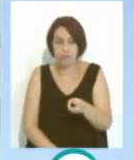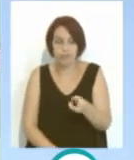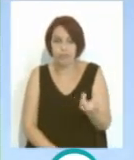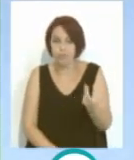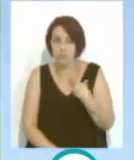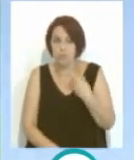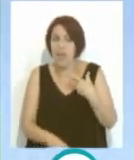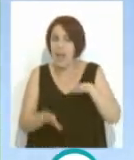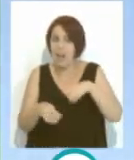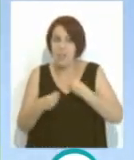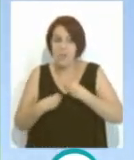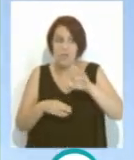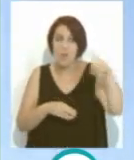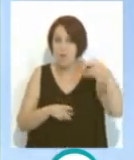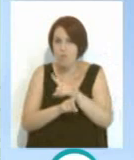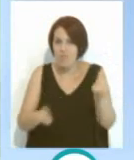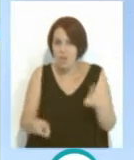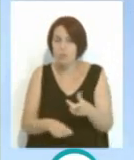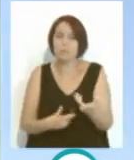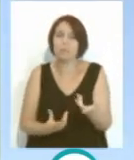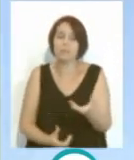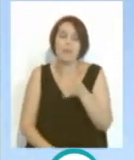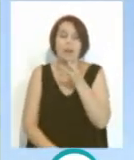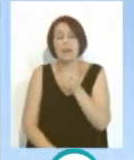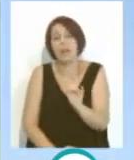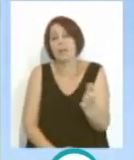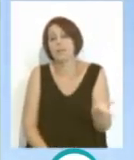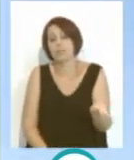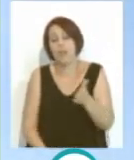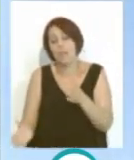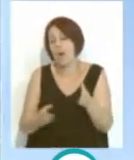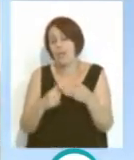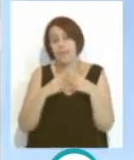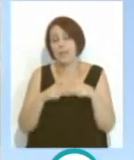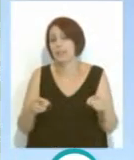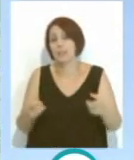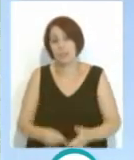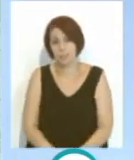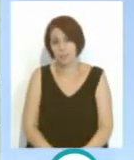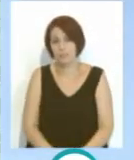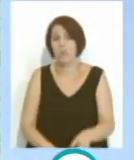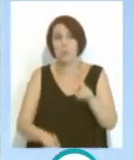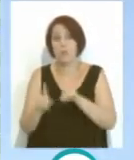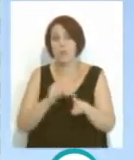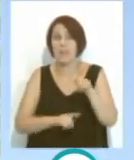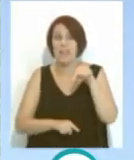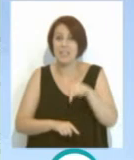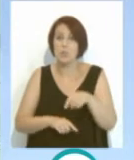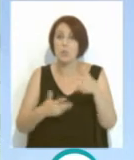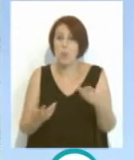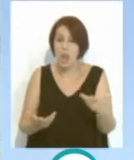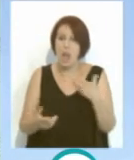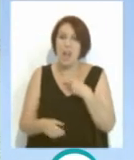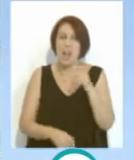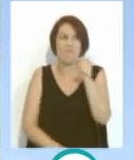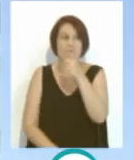vivir fuera de Cádiz. O sea, que ahora, claro, eran otros tiempos, el problema aquí es los